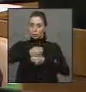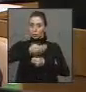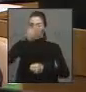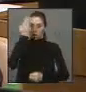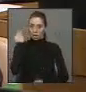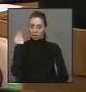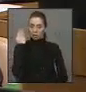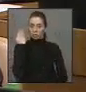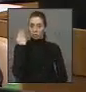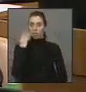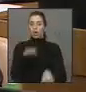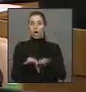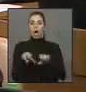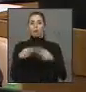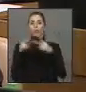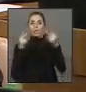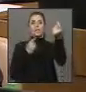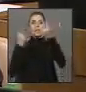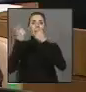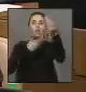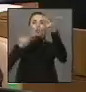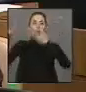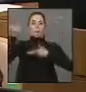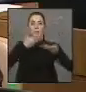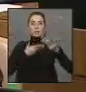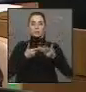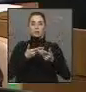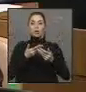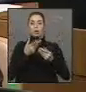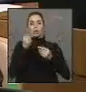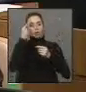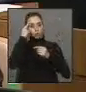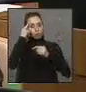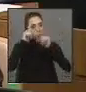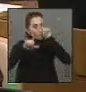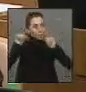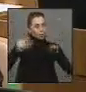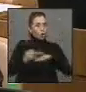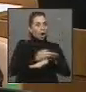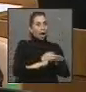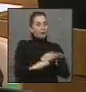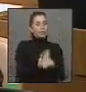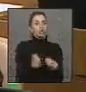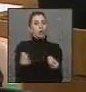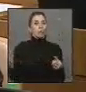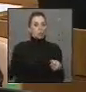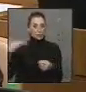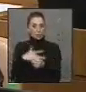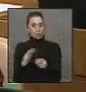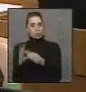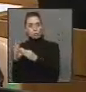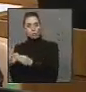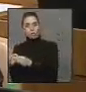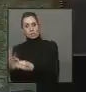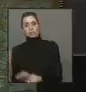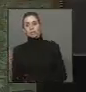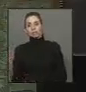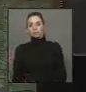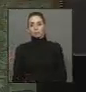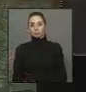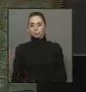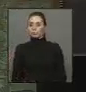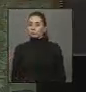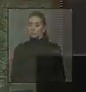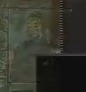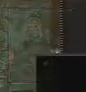con ese famoso Tratado de Libre Comercio en el cual no se midieron todas las consecuencias de lo que significaba. He dicho, Presidenta, muchas gracias. Gracias.